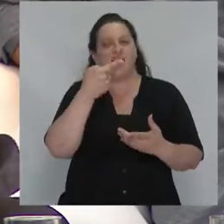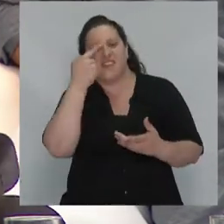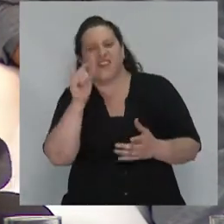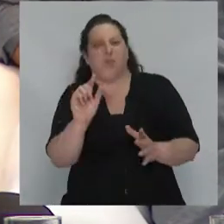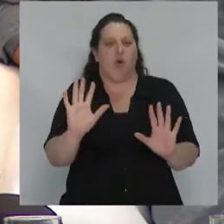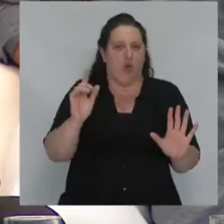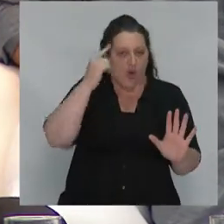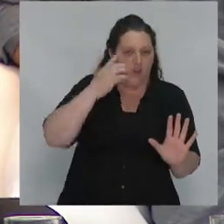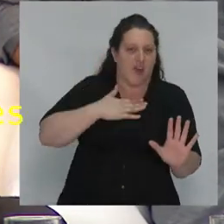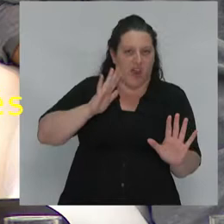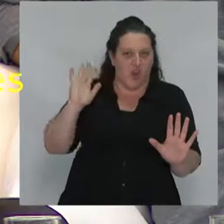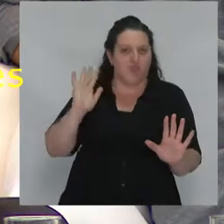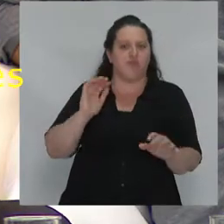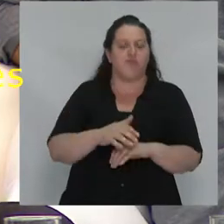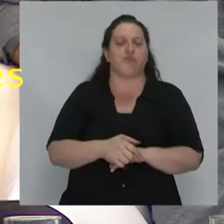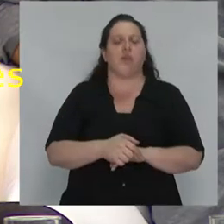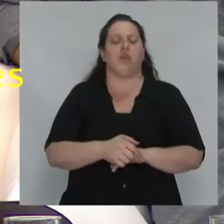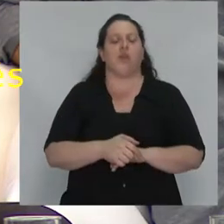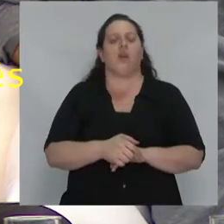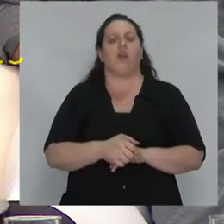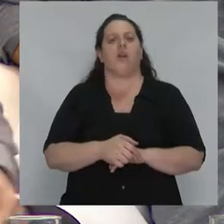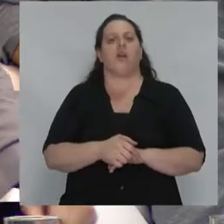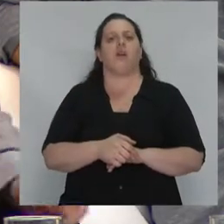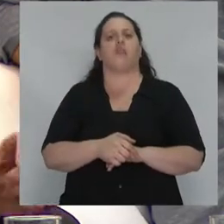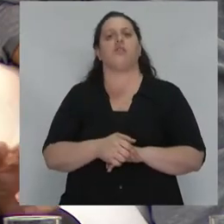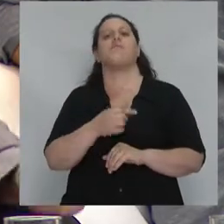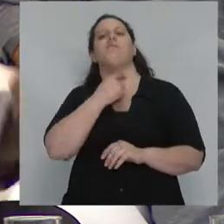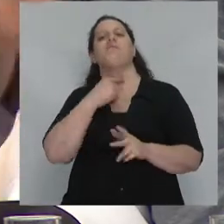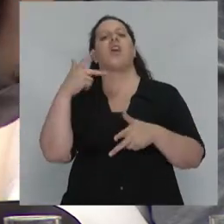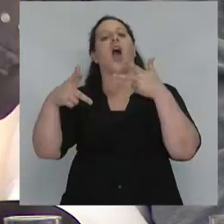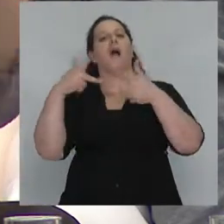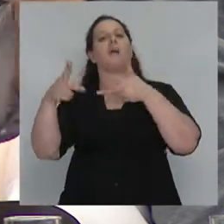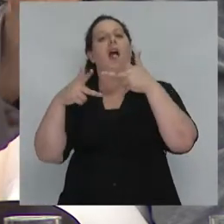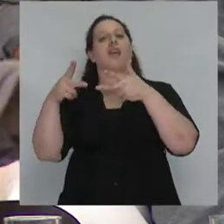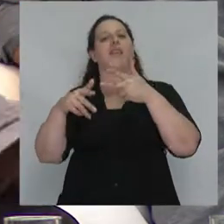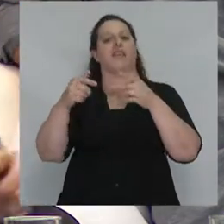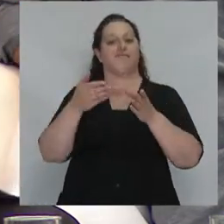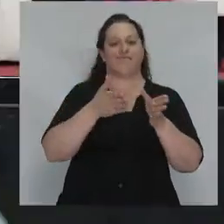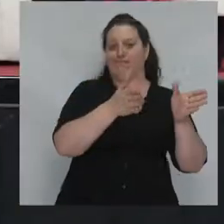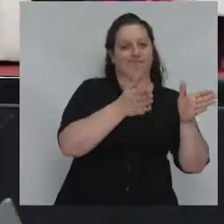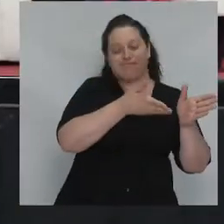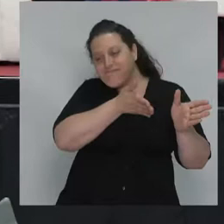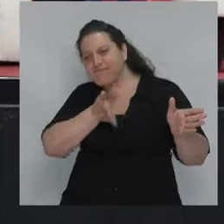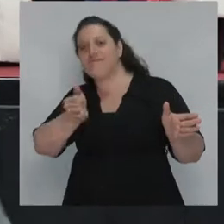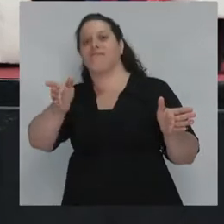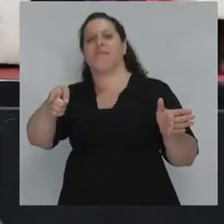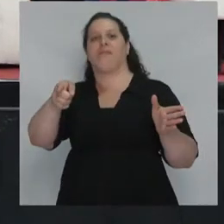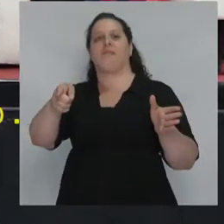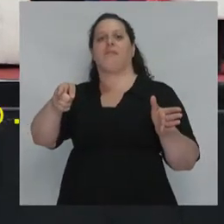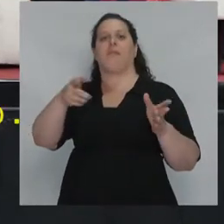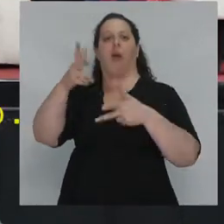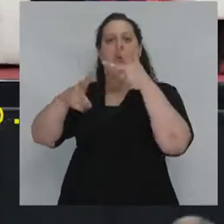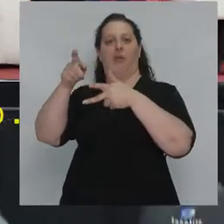entonces hablaré más del segundo ángulo para entender